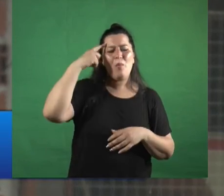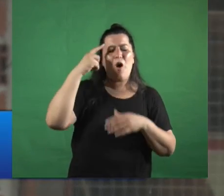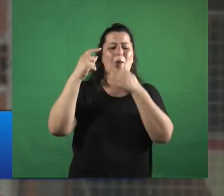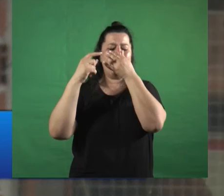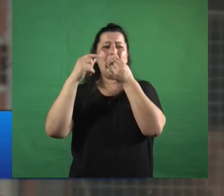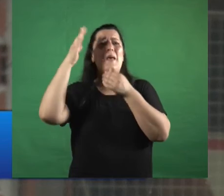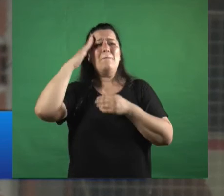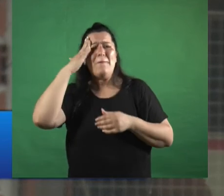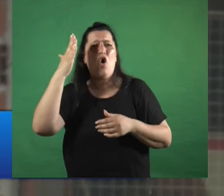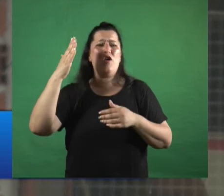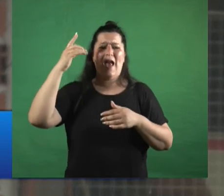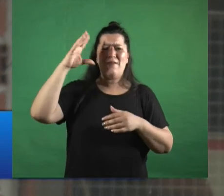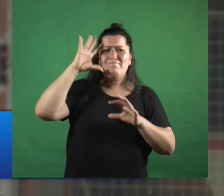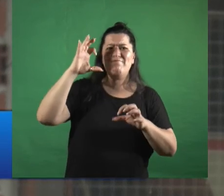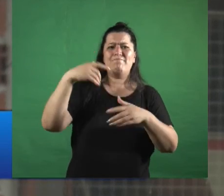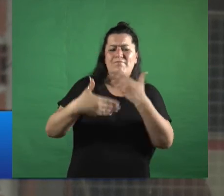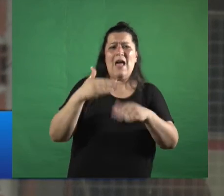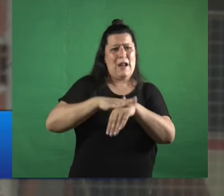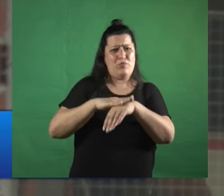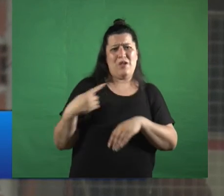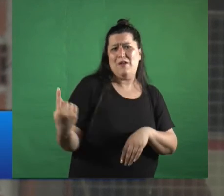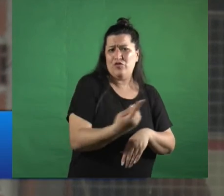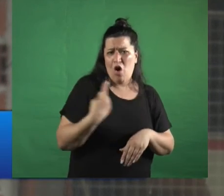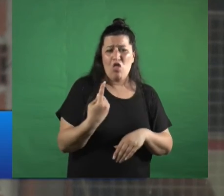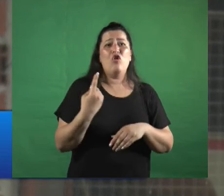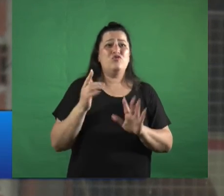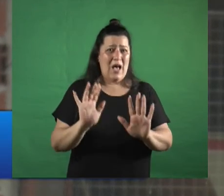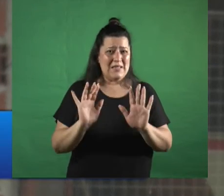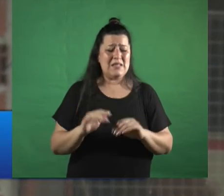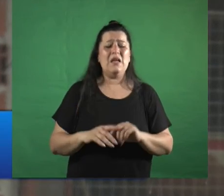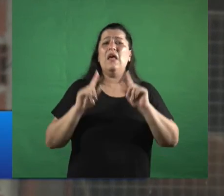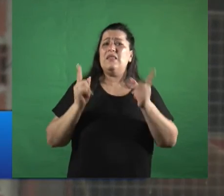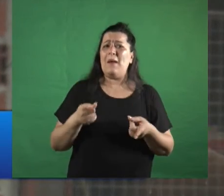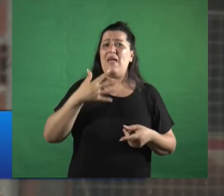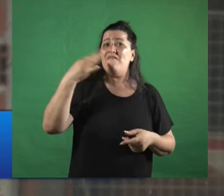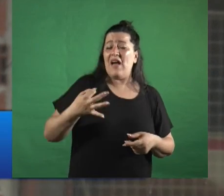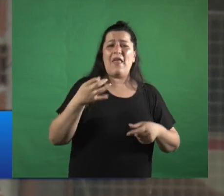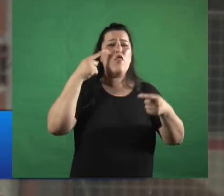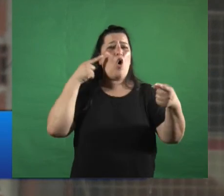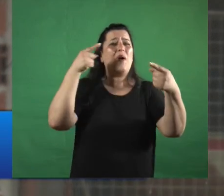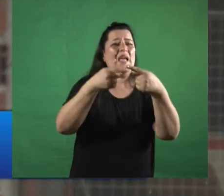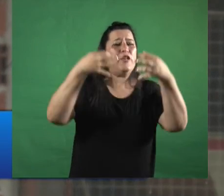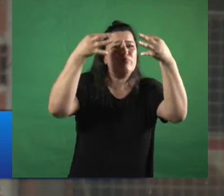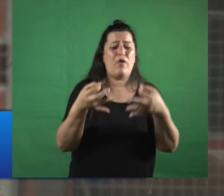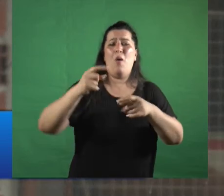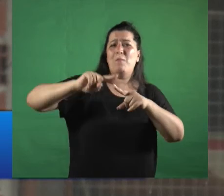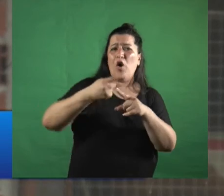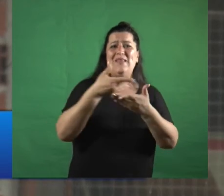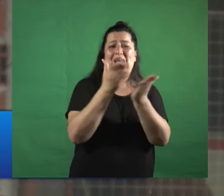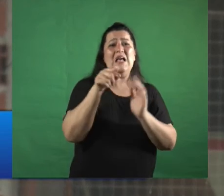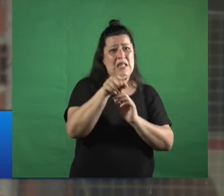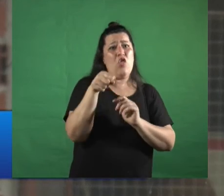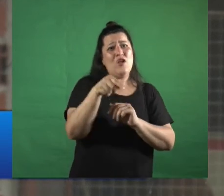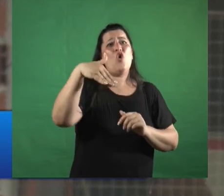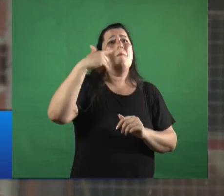memoria el reconocer su responsabilidad en estos fenómenos y es verdad la ambición de que sea política de estado es una ambición